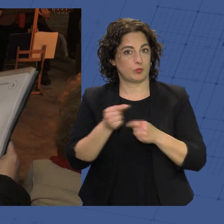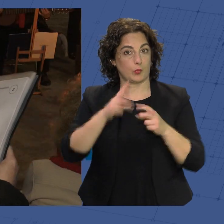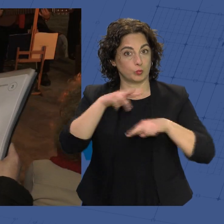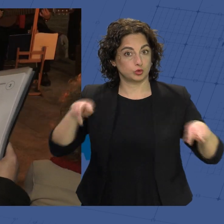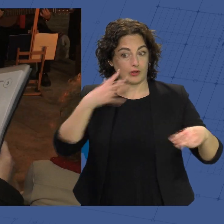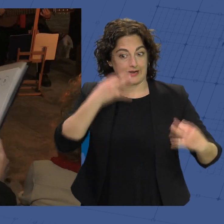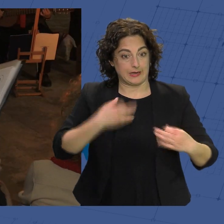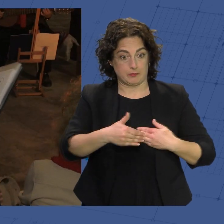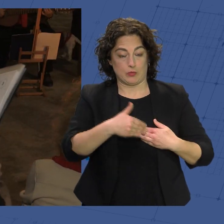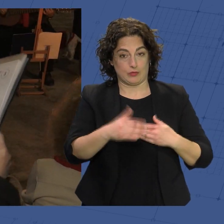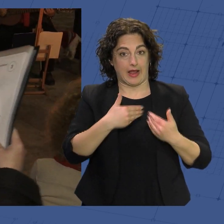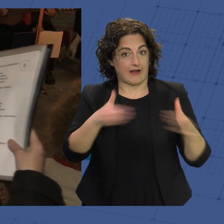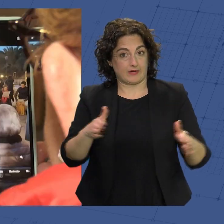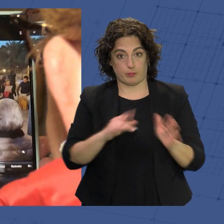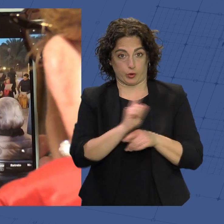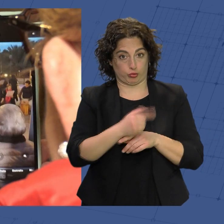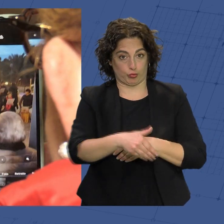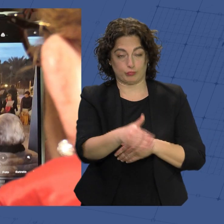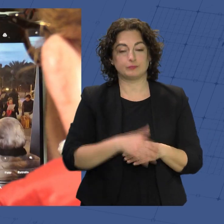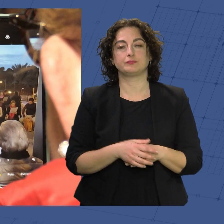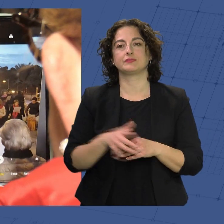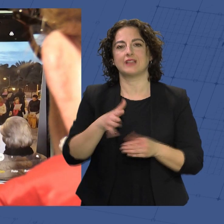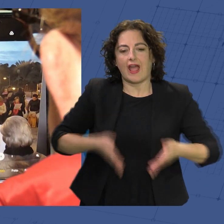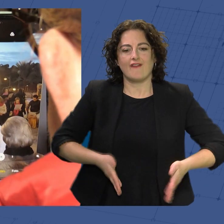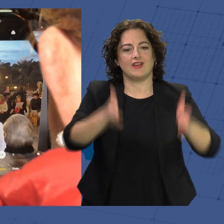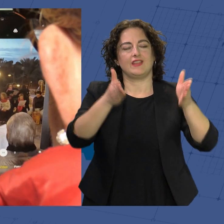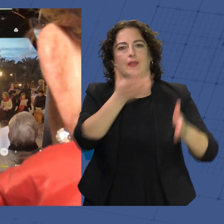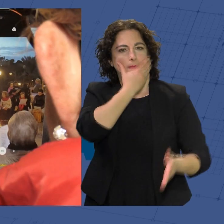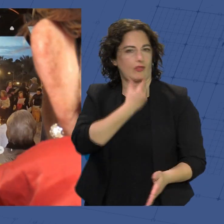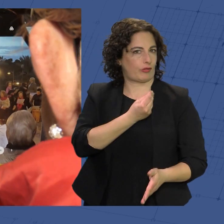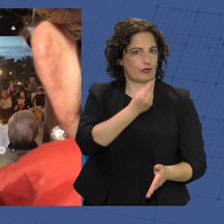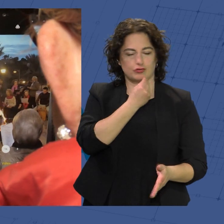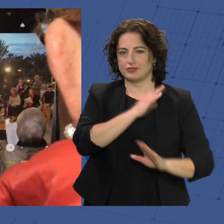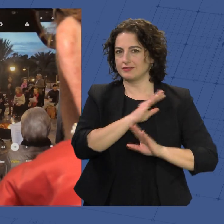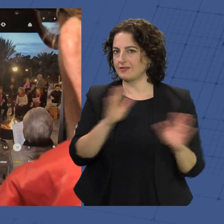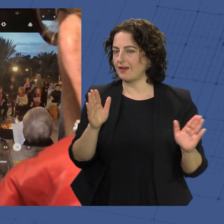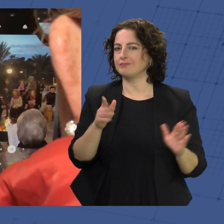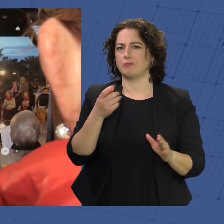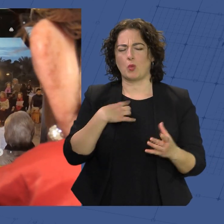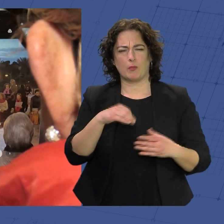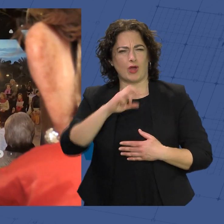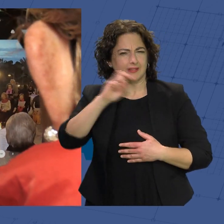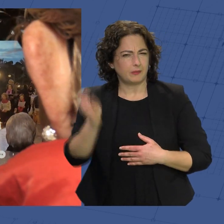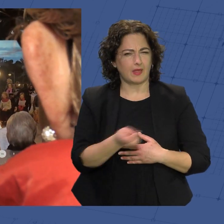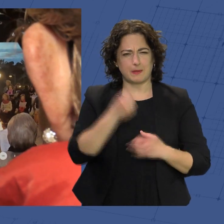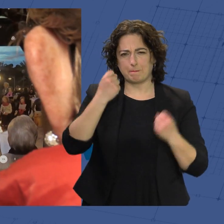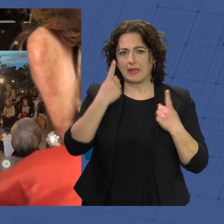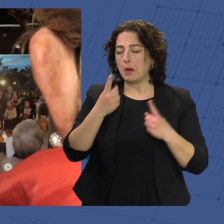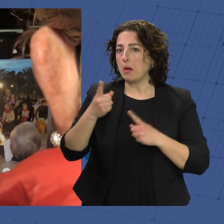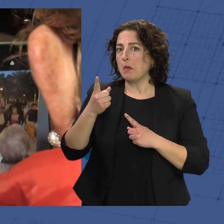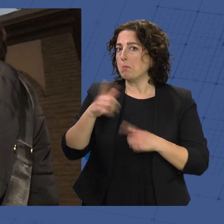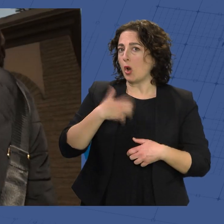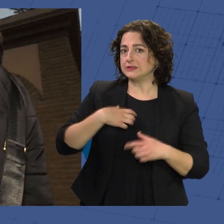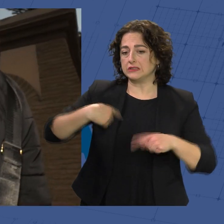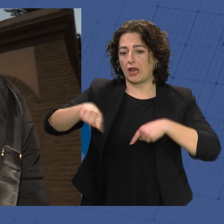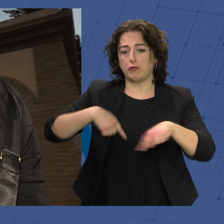Realismo, que lo van a abrir, espero que pronto. Y esta avenida que se ha quedado aquí preciosa, aquí podemos hacer mil actividades sin molestar al tráfico, que incluso